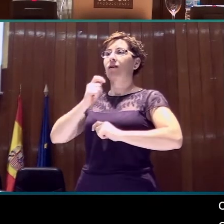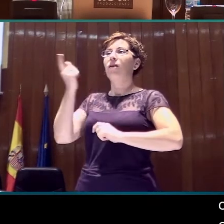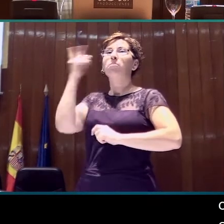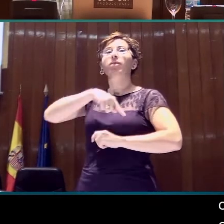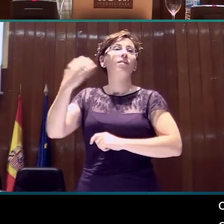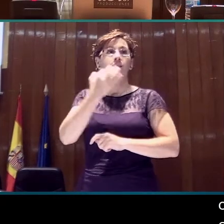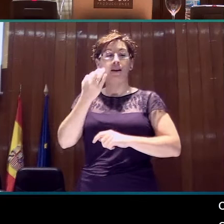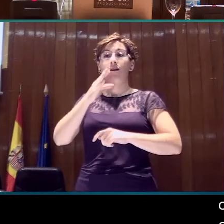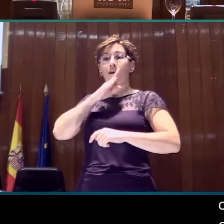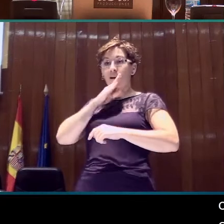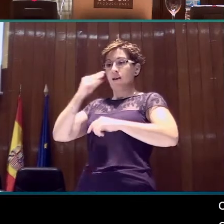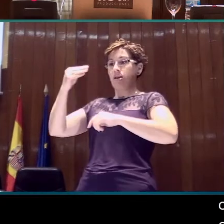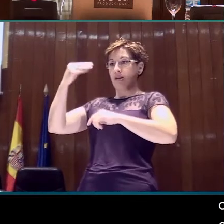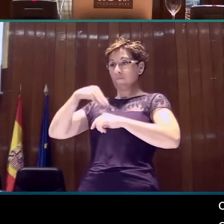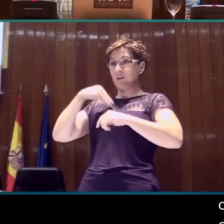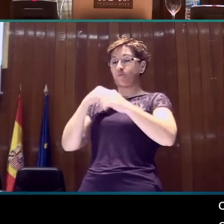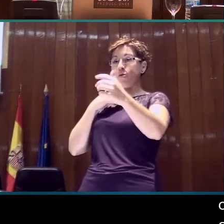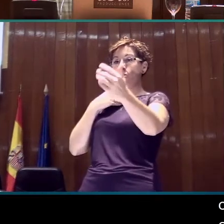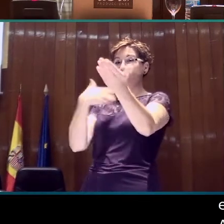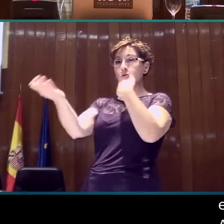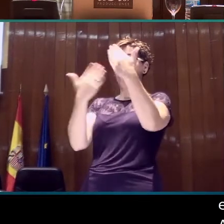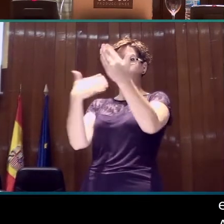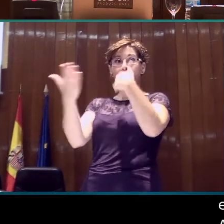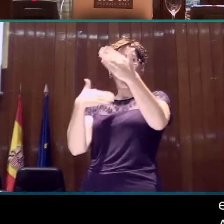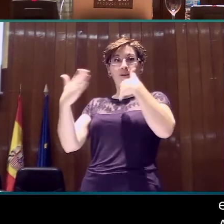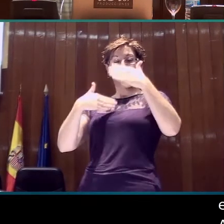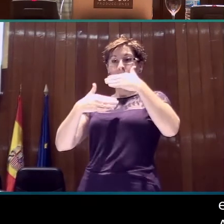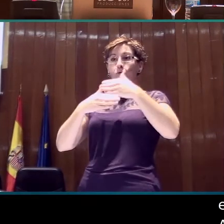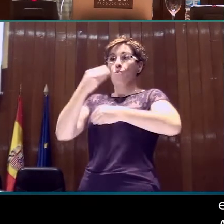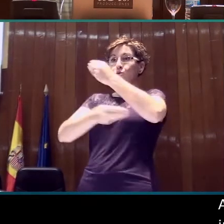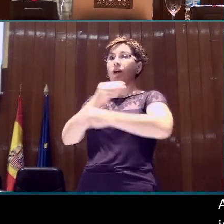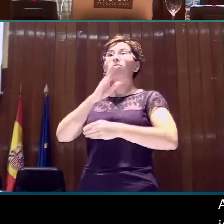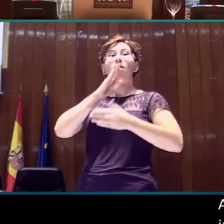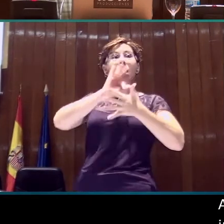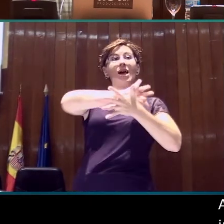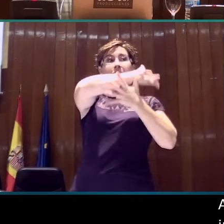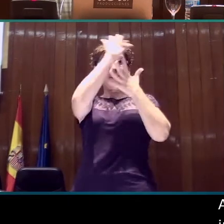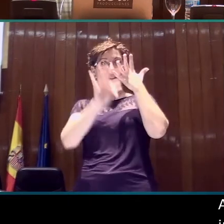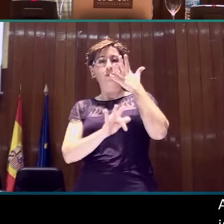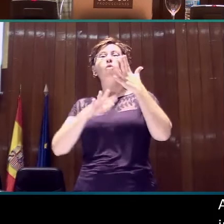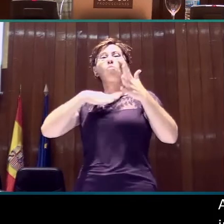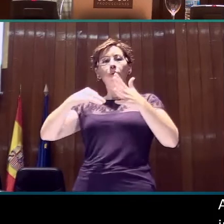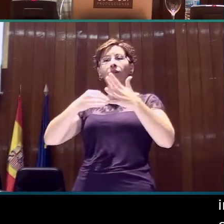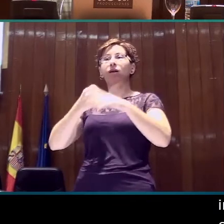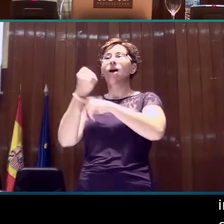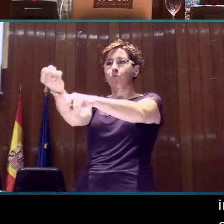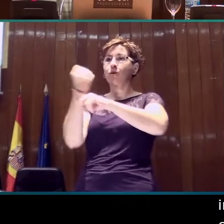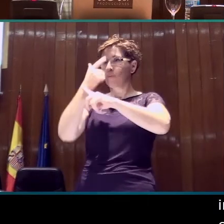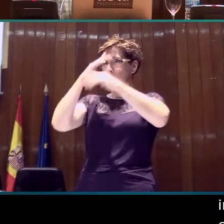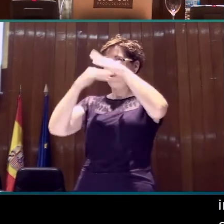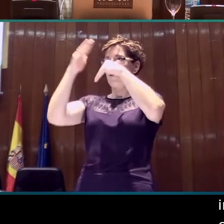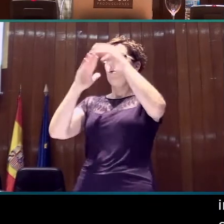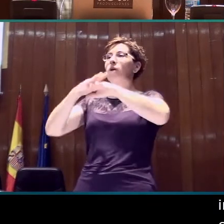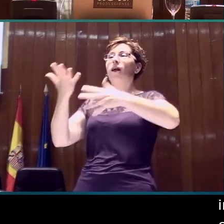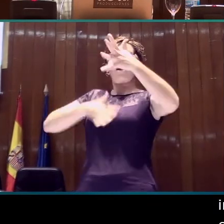construir nuevos espacios mentales. Y en el caso del signo lista o la valla lista se da este tipo de integración conceptual.